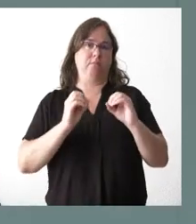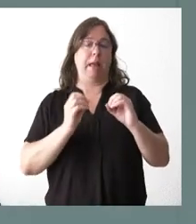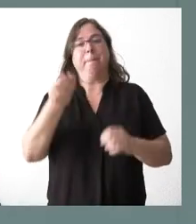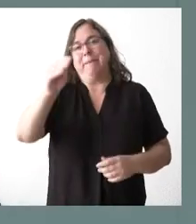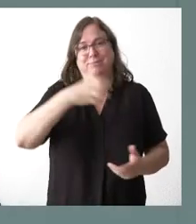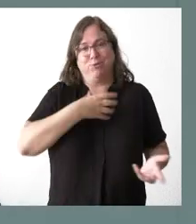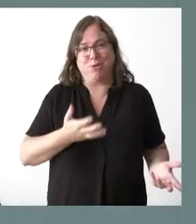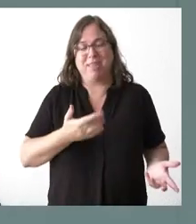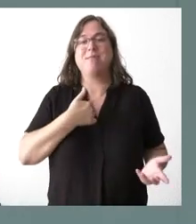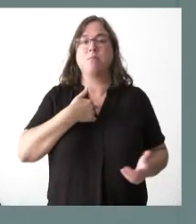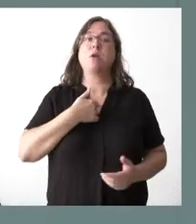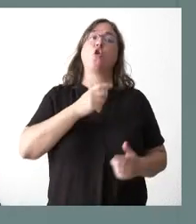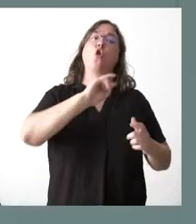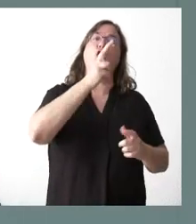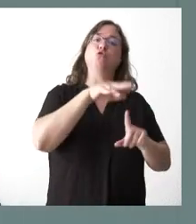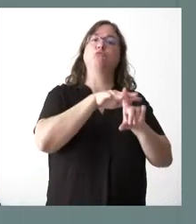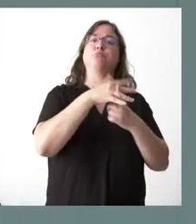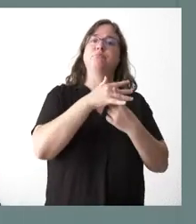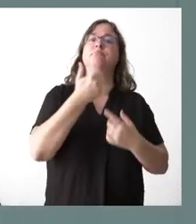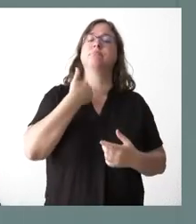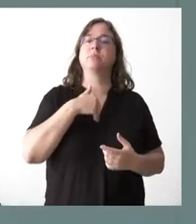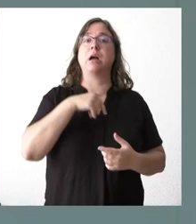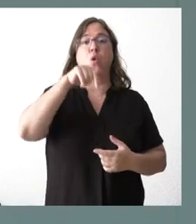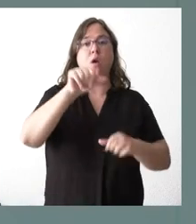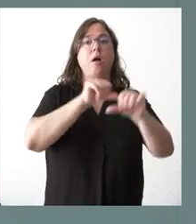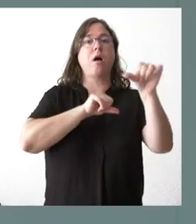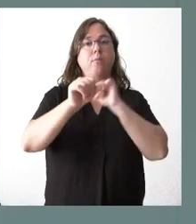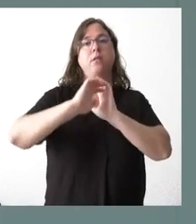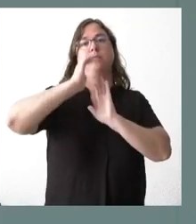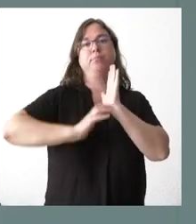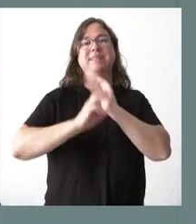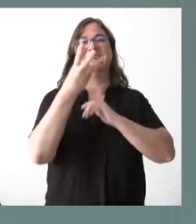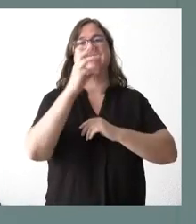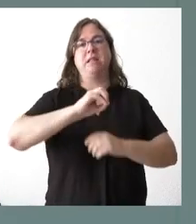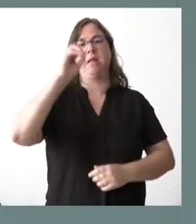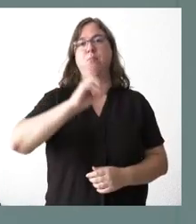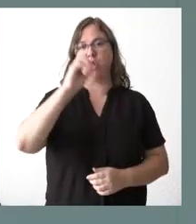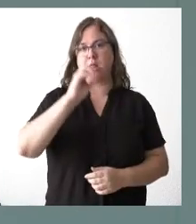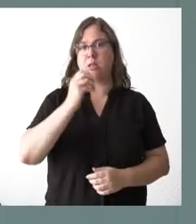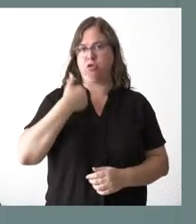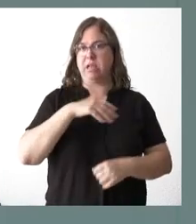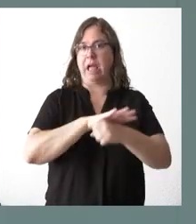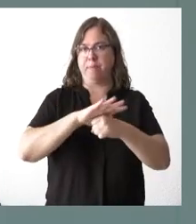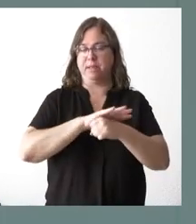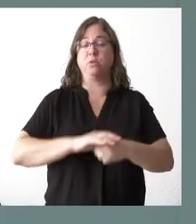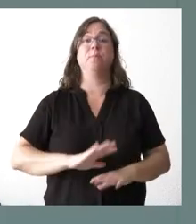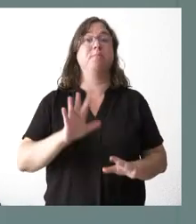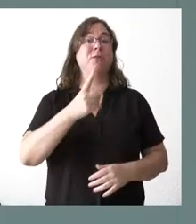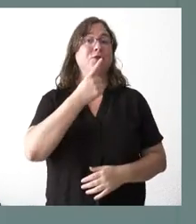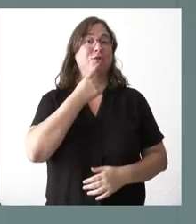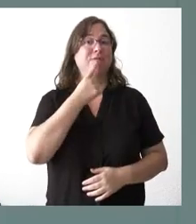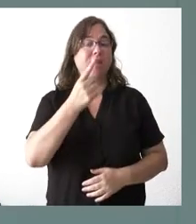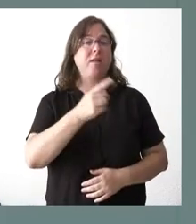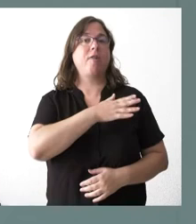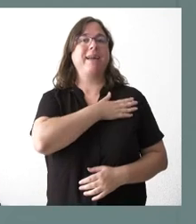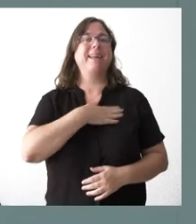adicionales, pero sí en el otro contexto hemos ya aplicado ya desde hoy la rebaja del 30% en este ámbito. Pero también le digo que nosotros somos partidarios